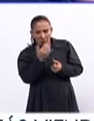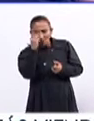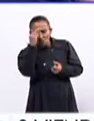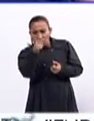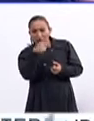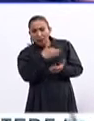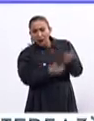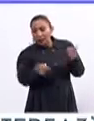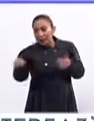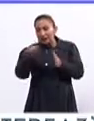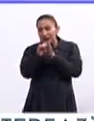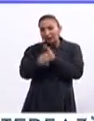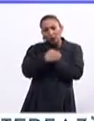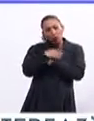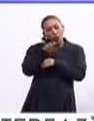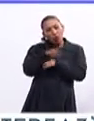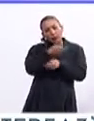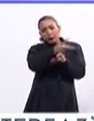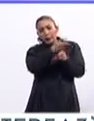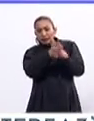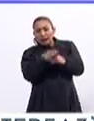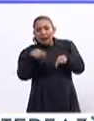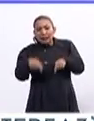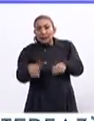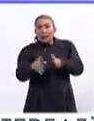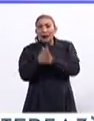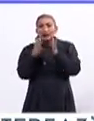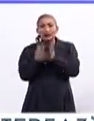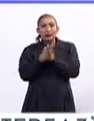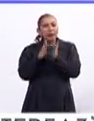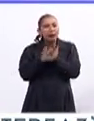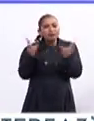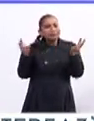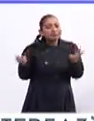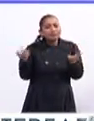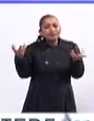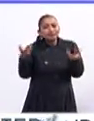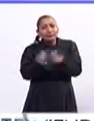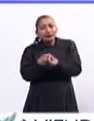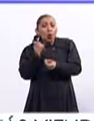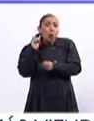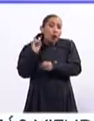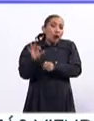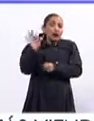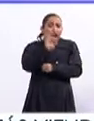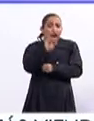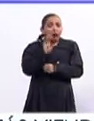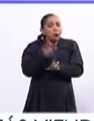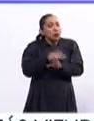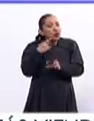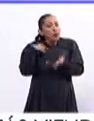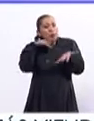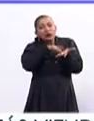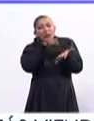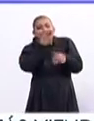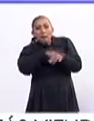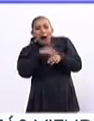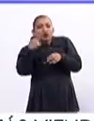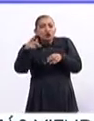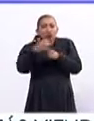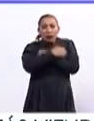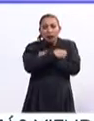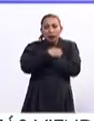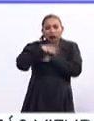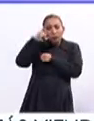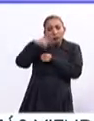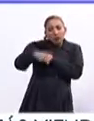sistema educativo mexicano decirles, oye, ¿por qué no invitarlos a participar en cuestiones conjuntas? O inclusive decir, oye, ¿por qué no apoyamos un poquito más tu educación